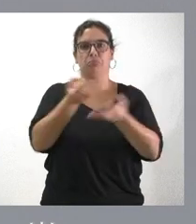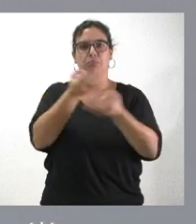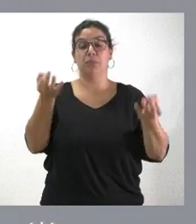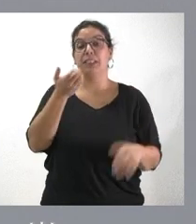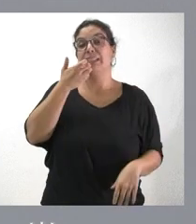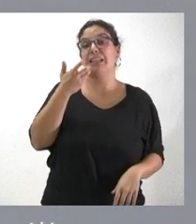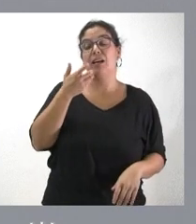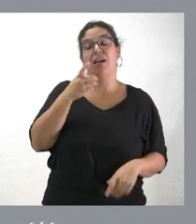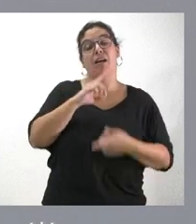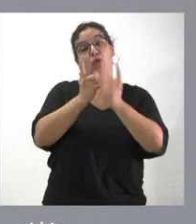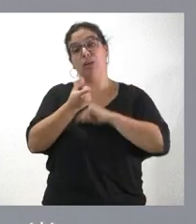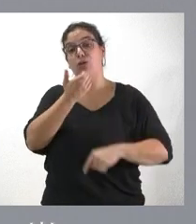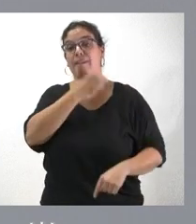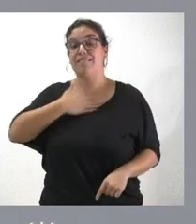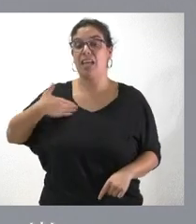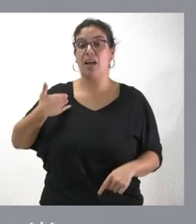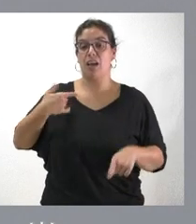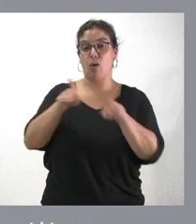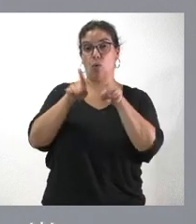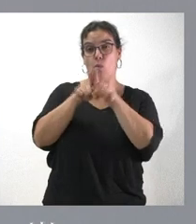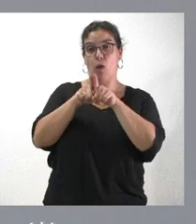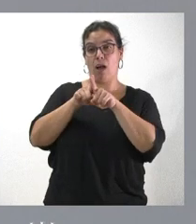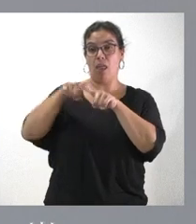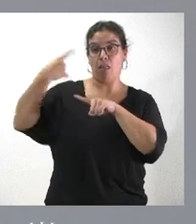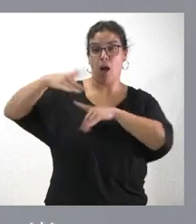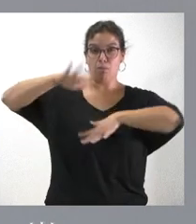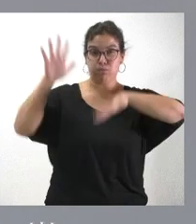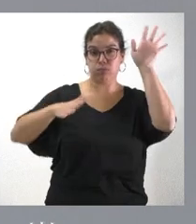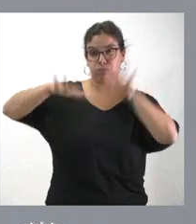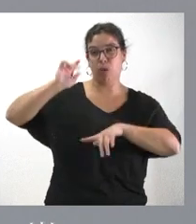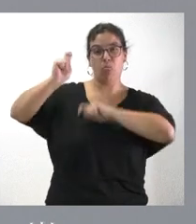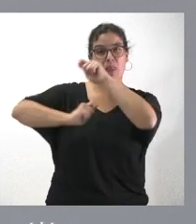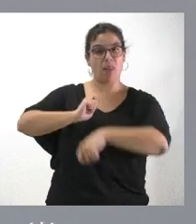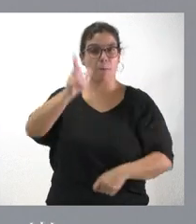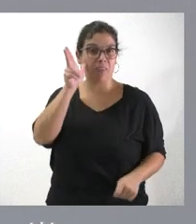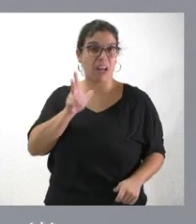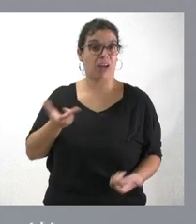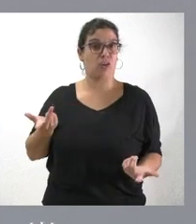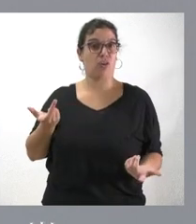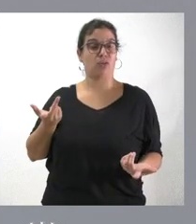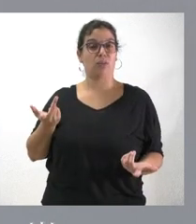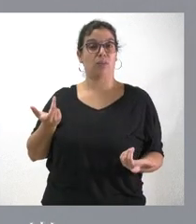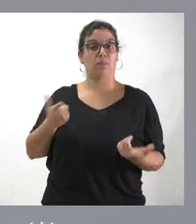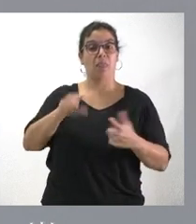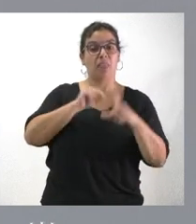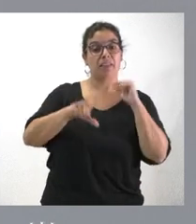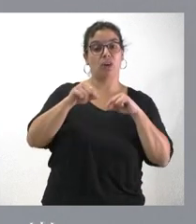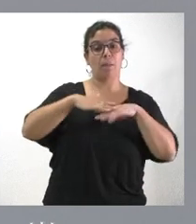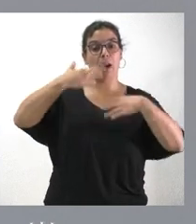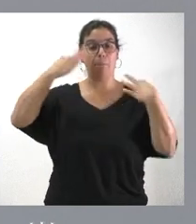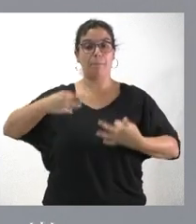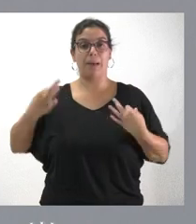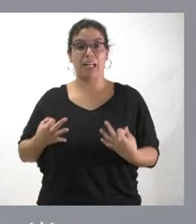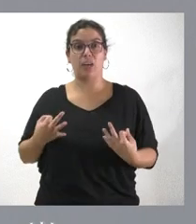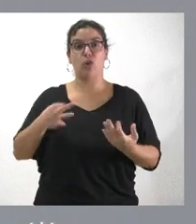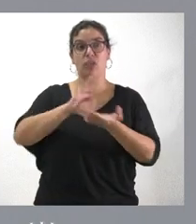lo que se busca es generar desigualdades, generar privilegios, generar medidas que pongan en riesgo la calidad de los servicios